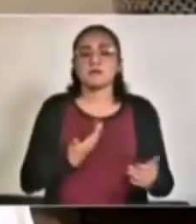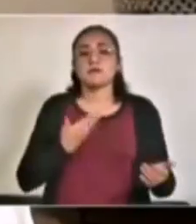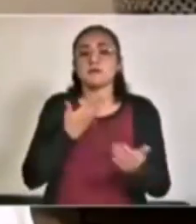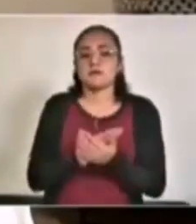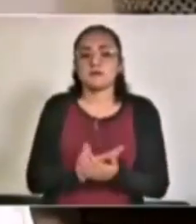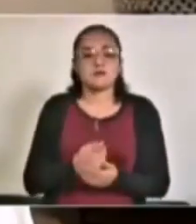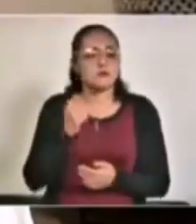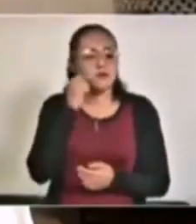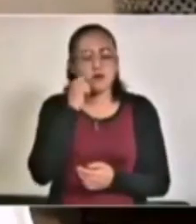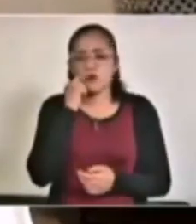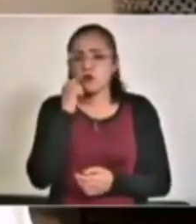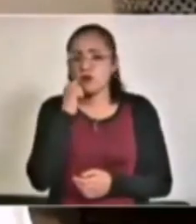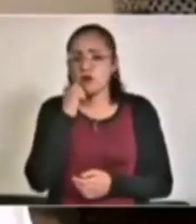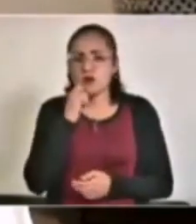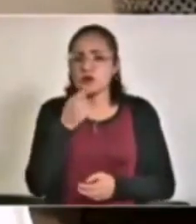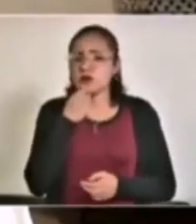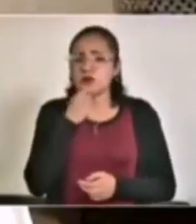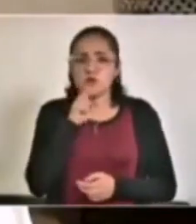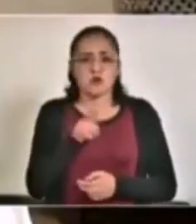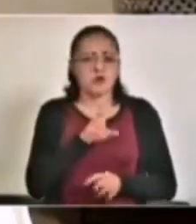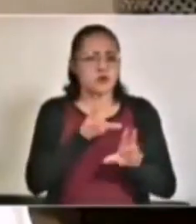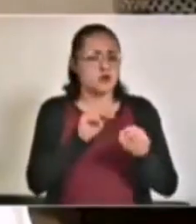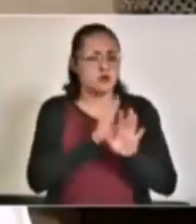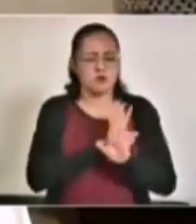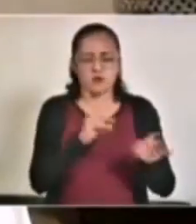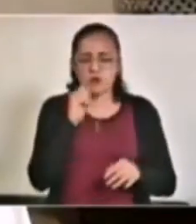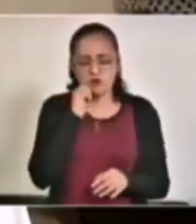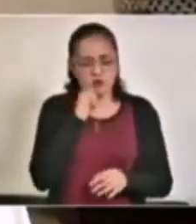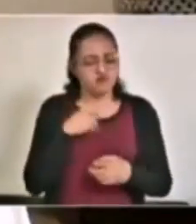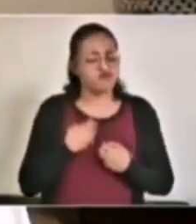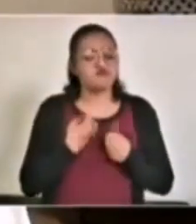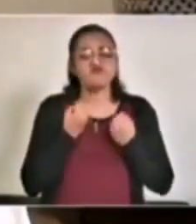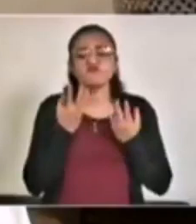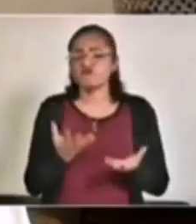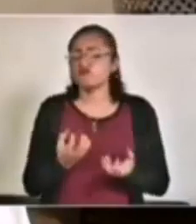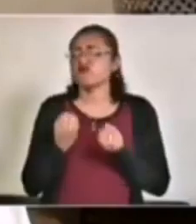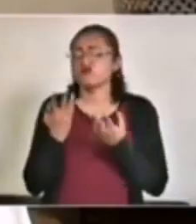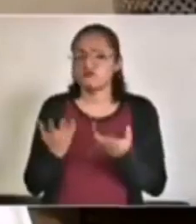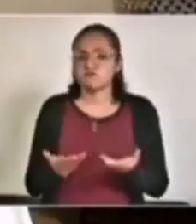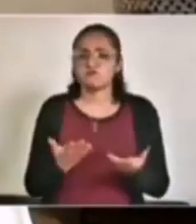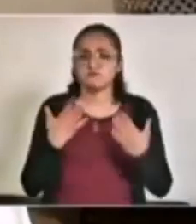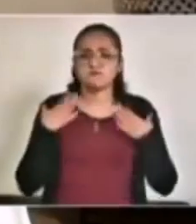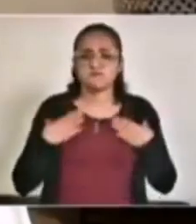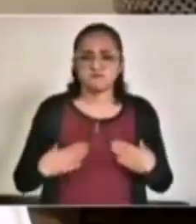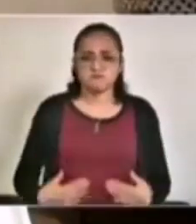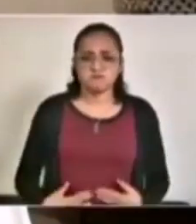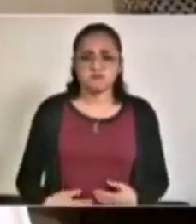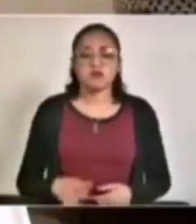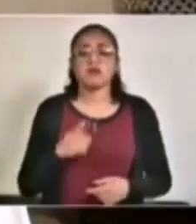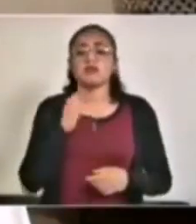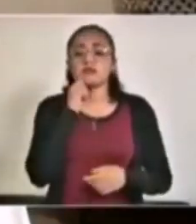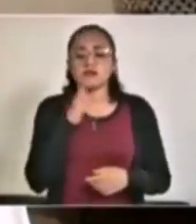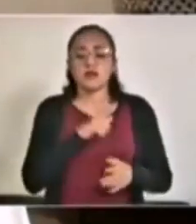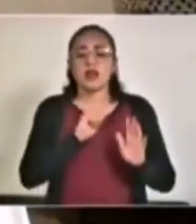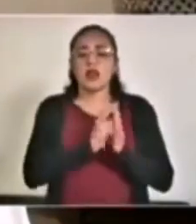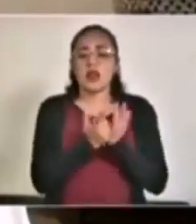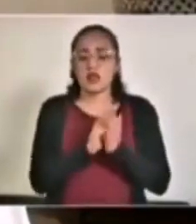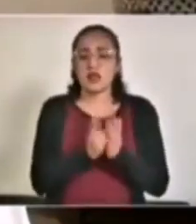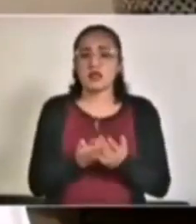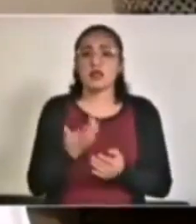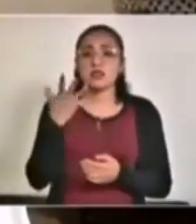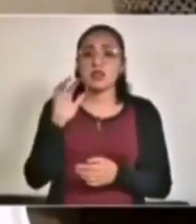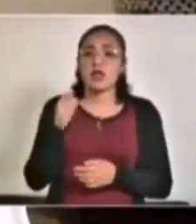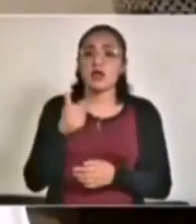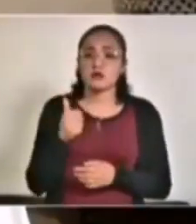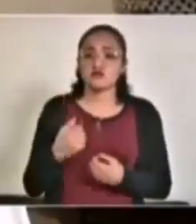aun cuando no tengamos condiciones presenciales de los alumnos, los libros de texto se entregarán al 10